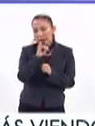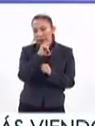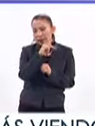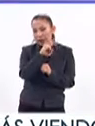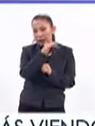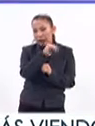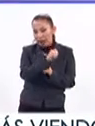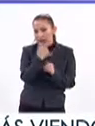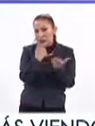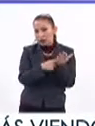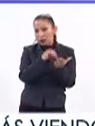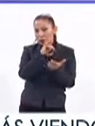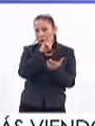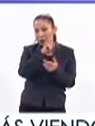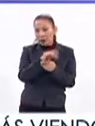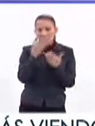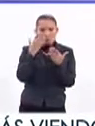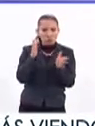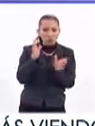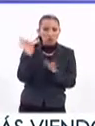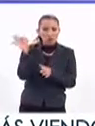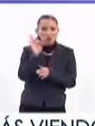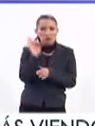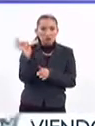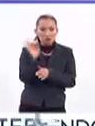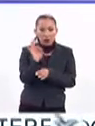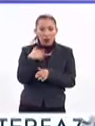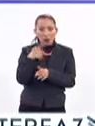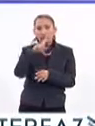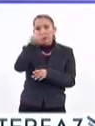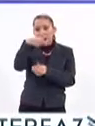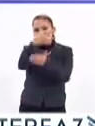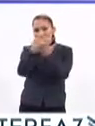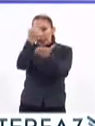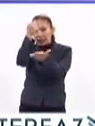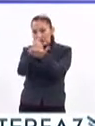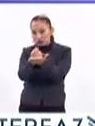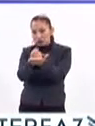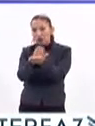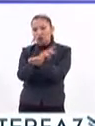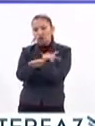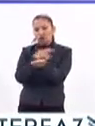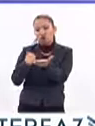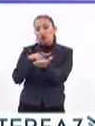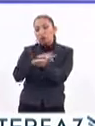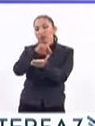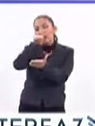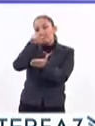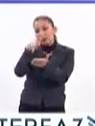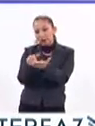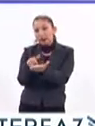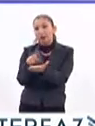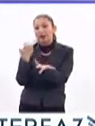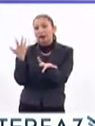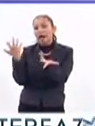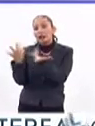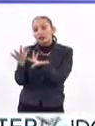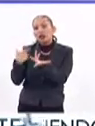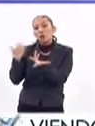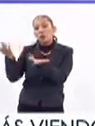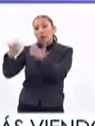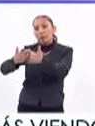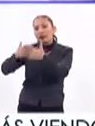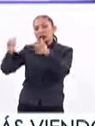ingeniería que tenemos en el Poli, es patentarlo para poder después crear una